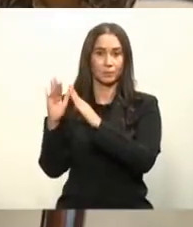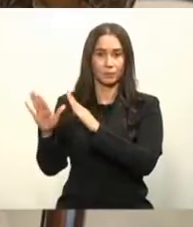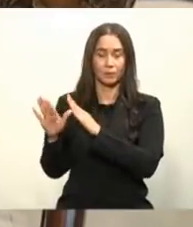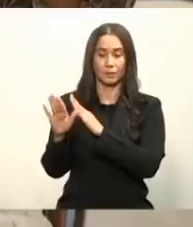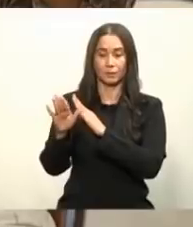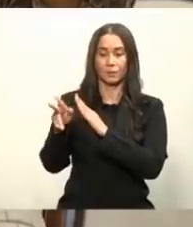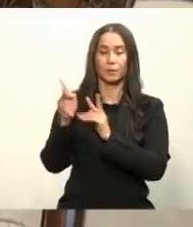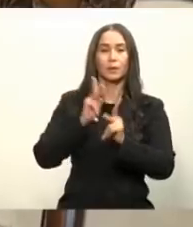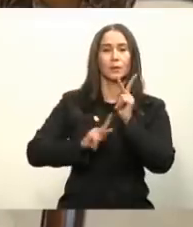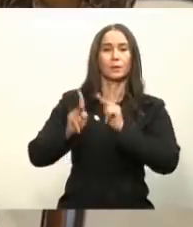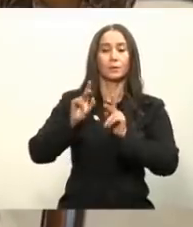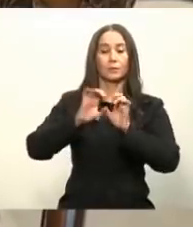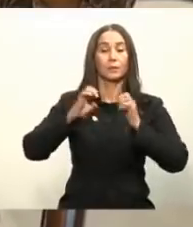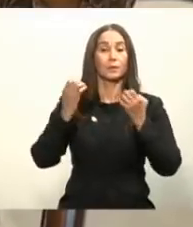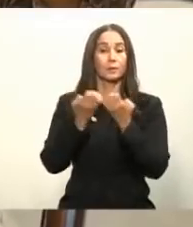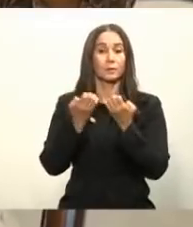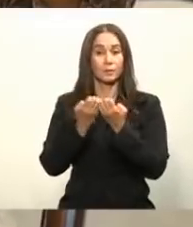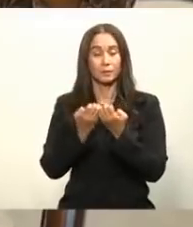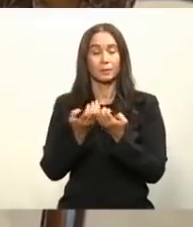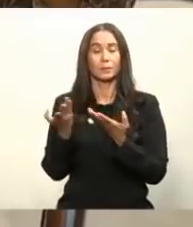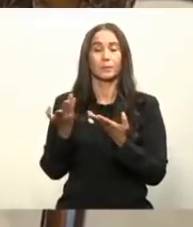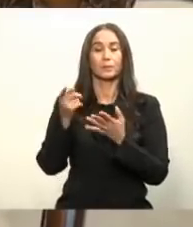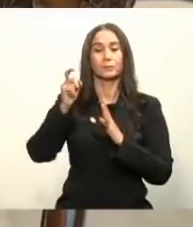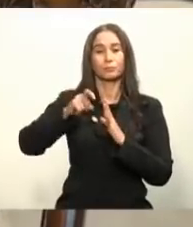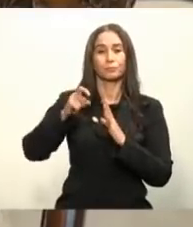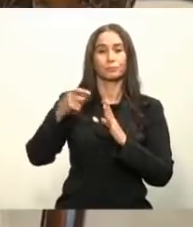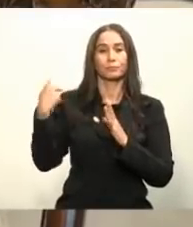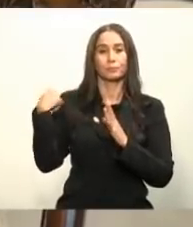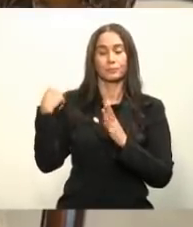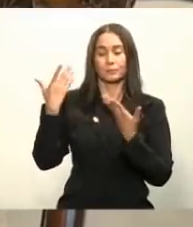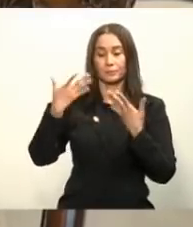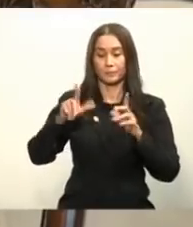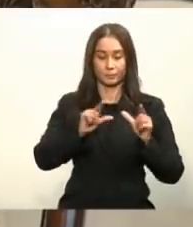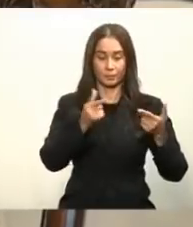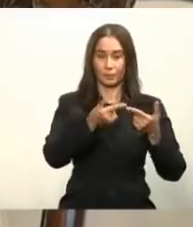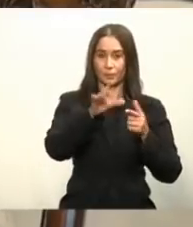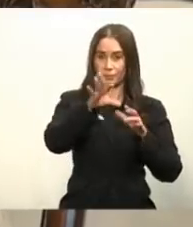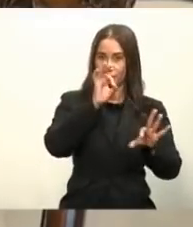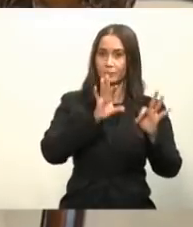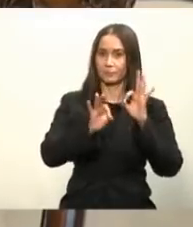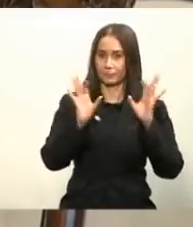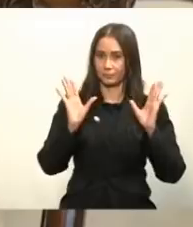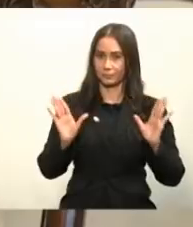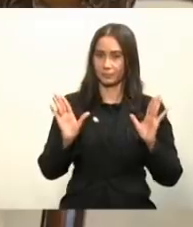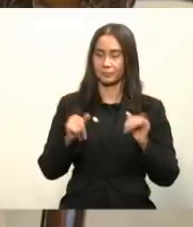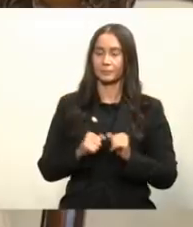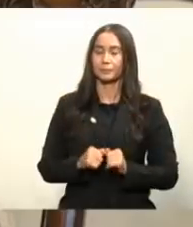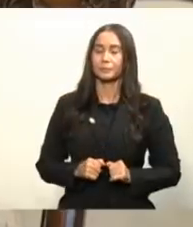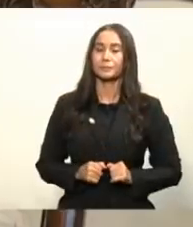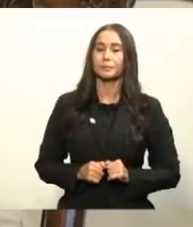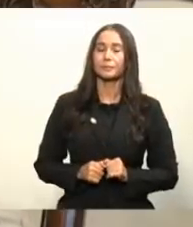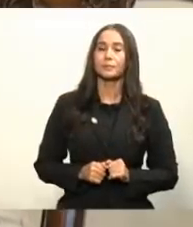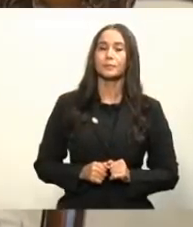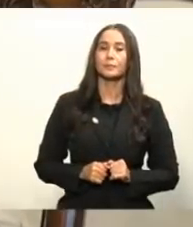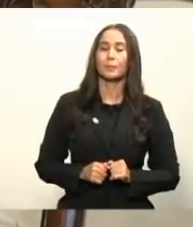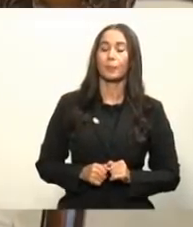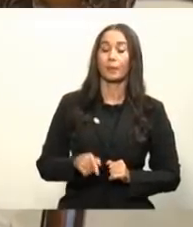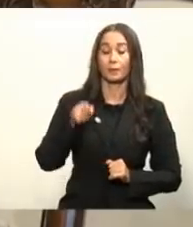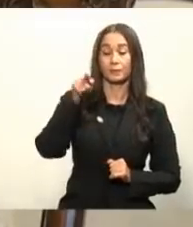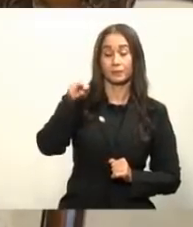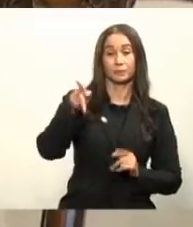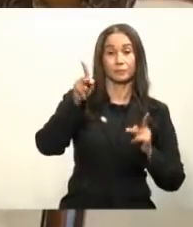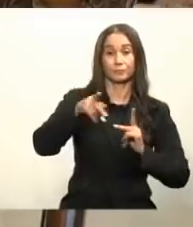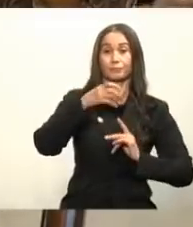irá todo un equipo los equipos necesarios ya lo tenemos realmente identificados y esas personas